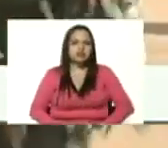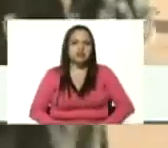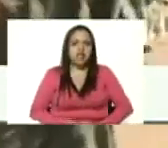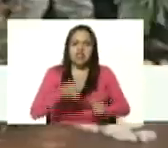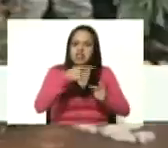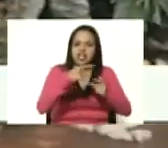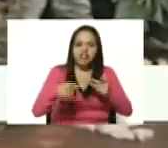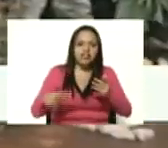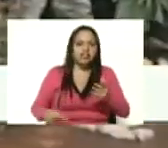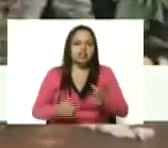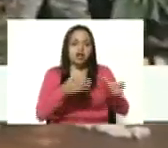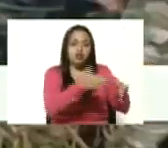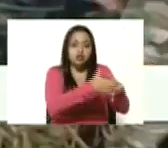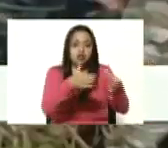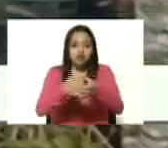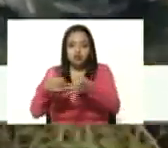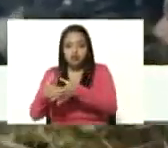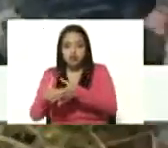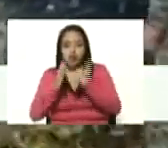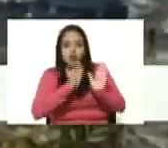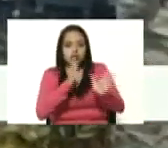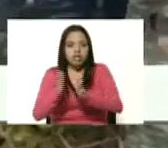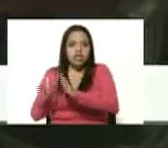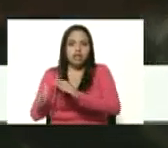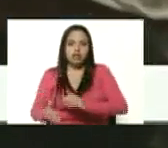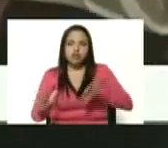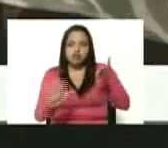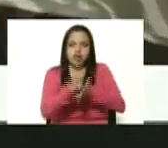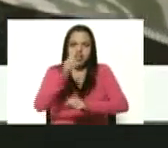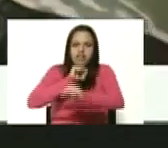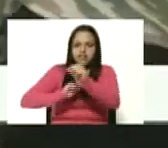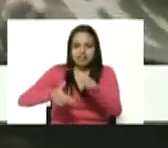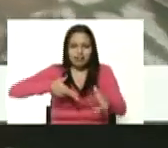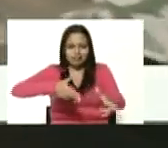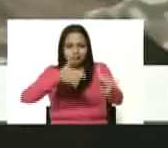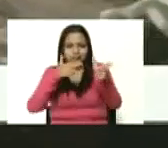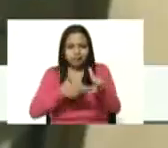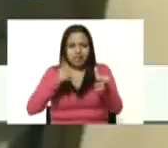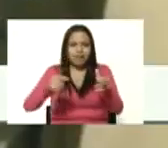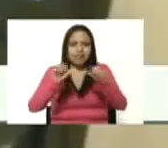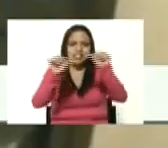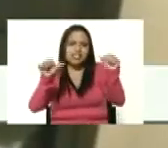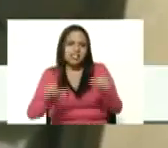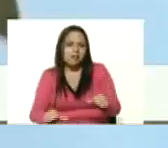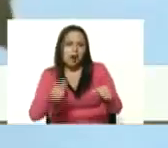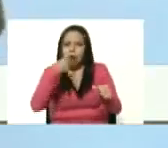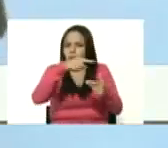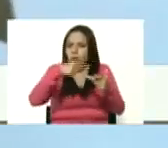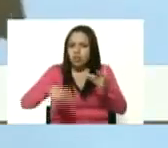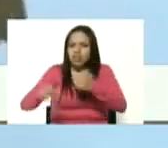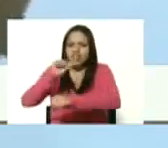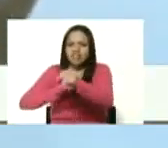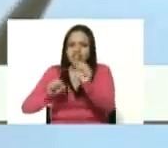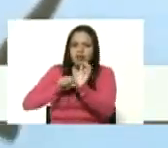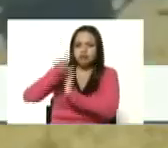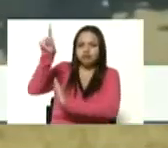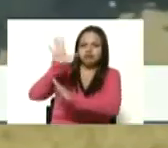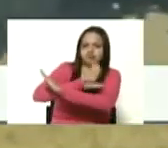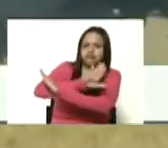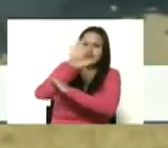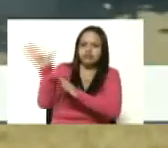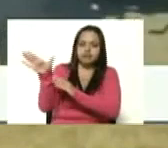ZU23 preparación en MTRR y el sistema pechora con las unidades de defensa antiaérea de los territorios